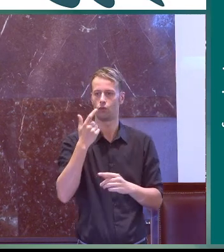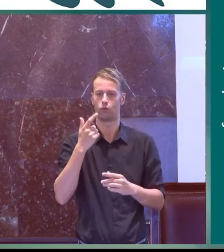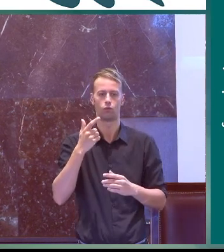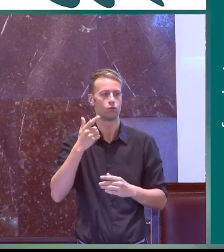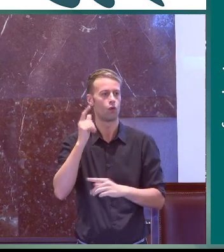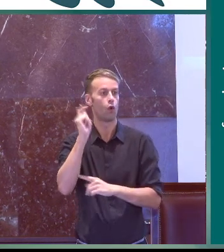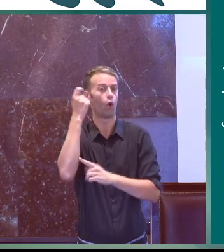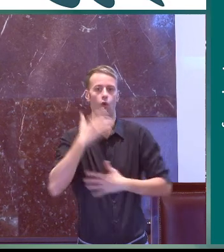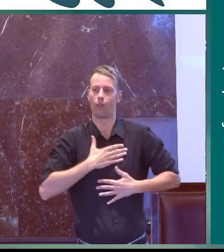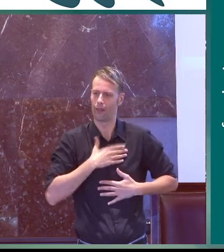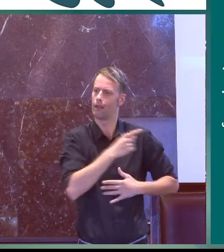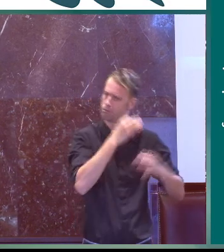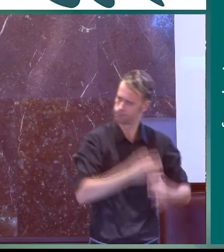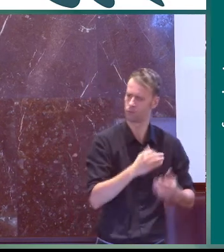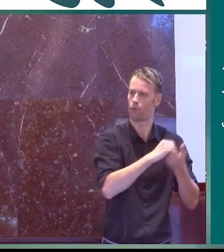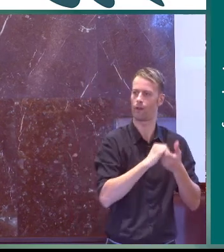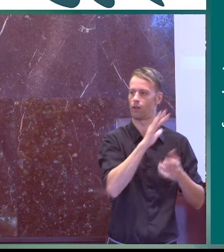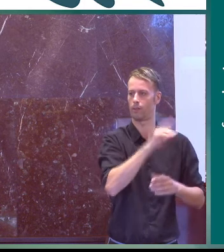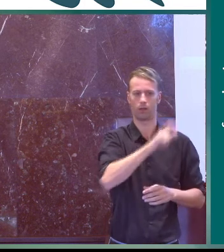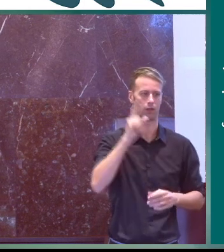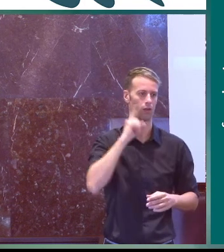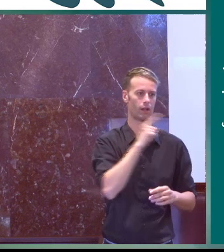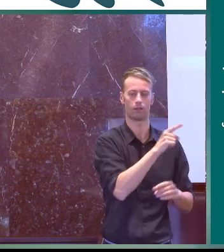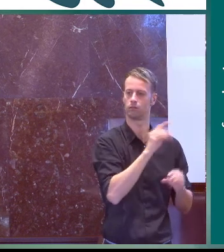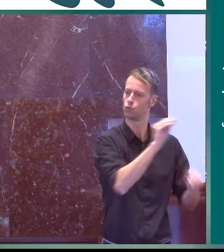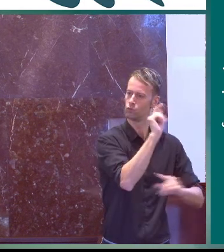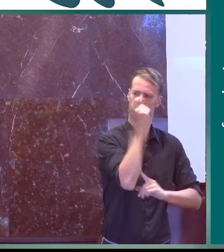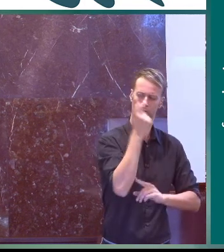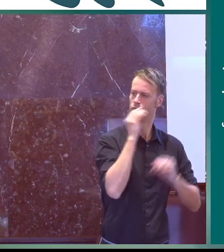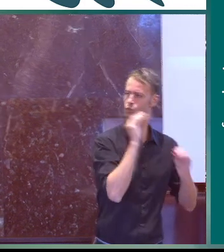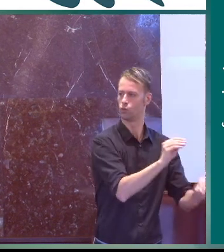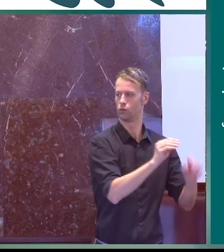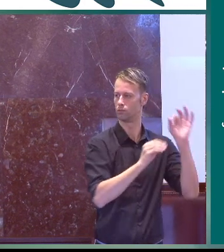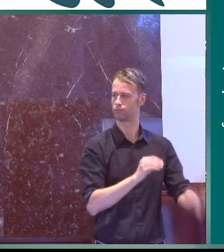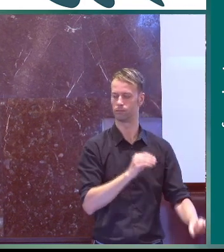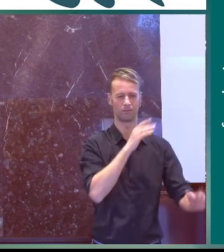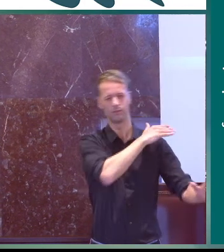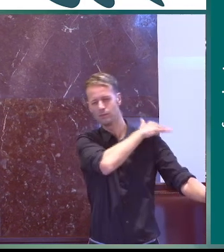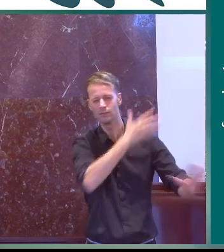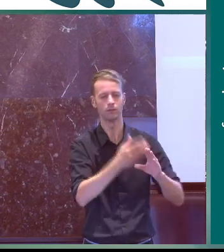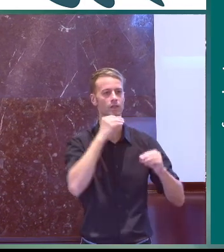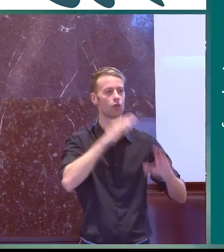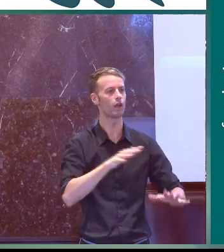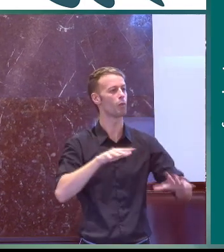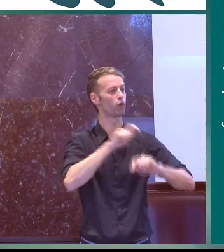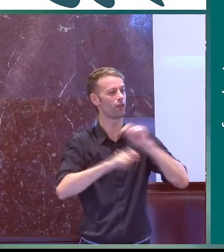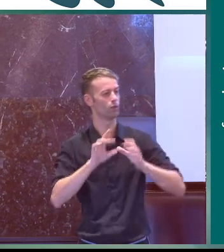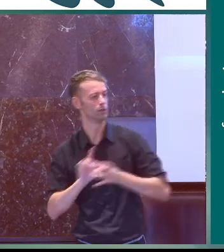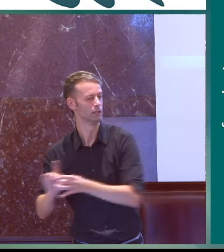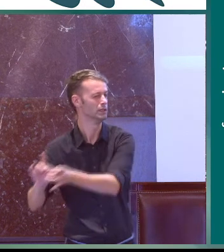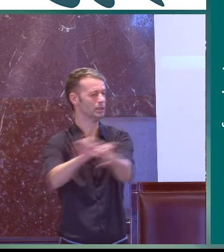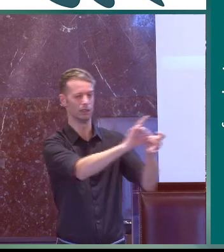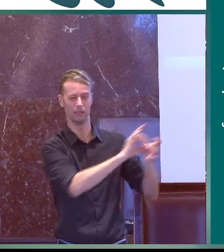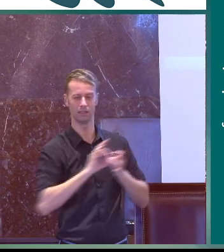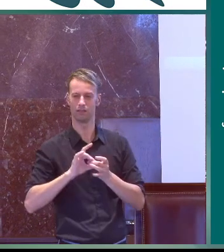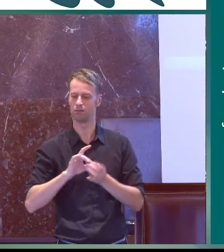fue un éxito un logro de la confederación estatal de personas sordas fue un logro que fue suyo realmente por